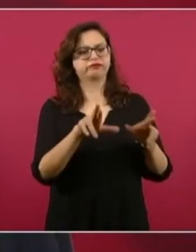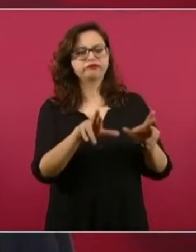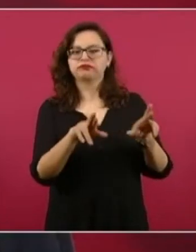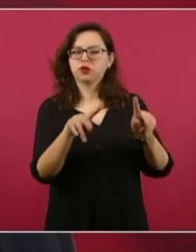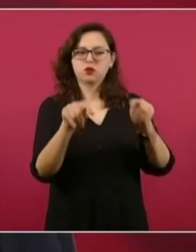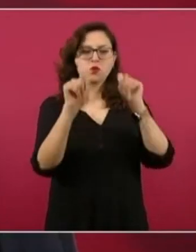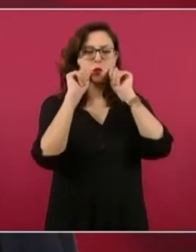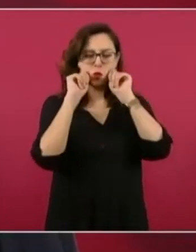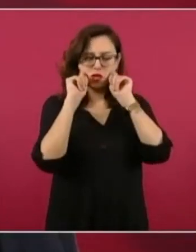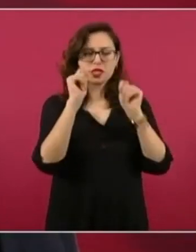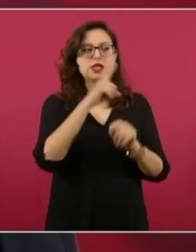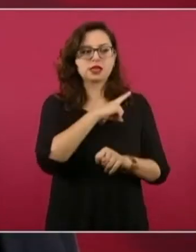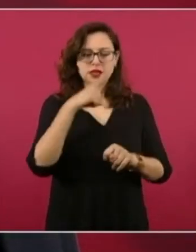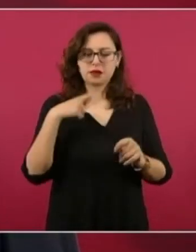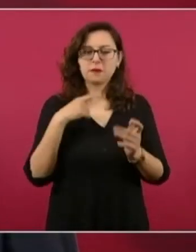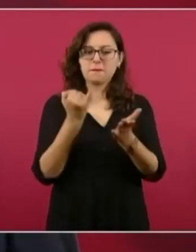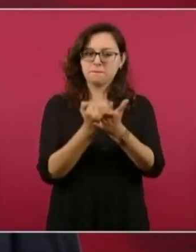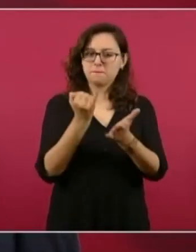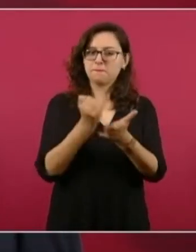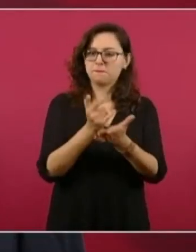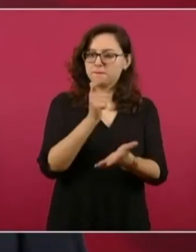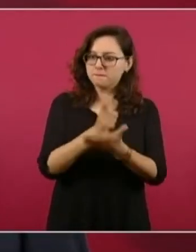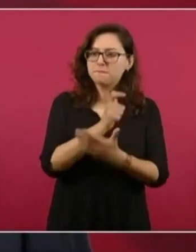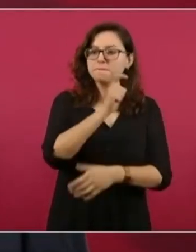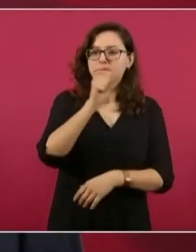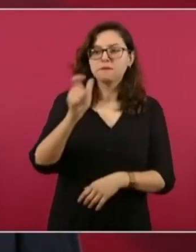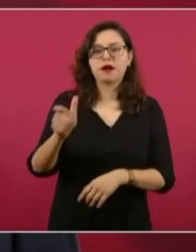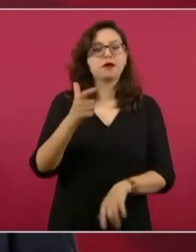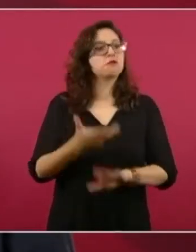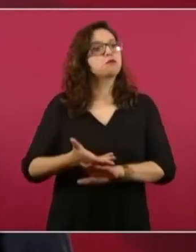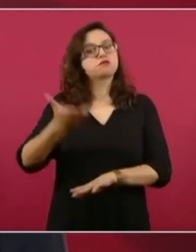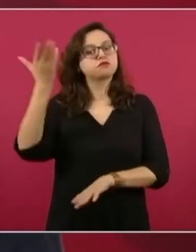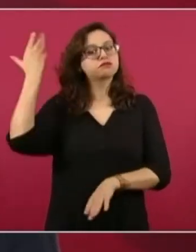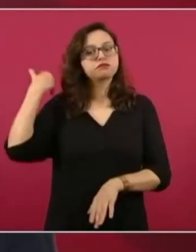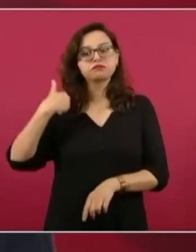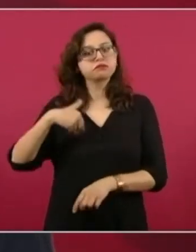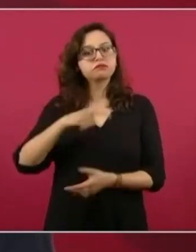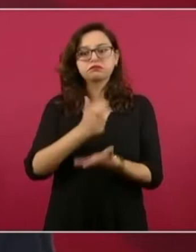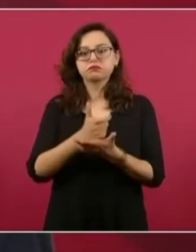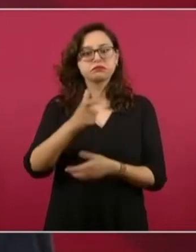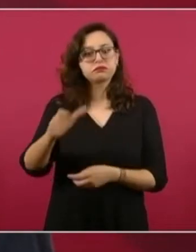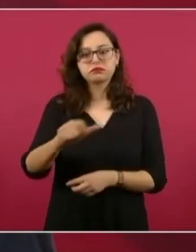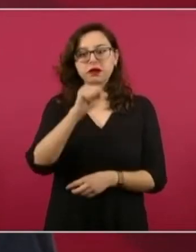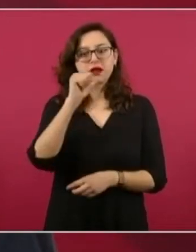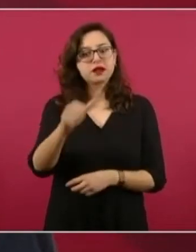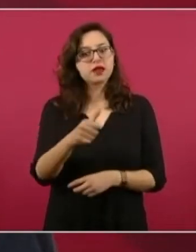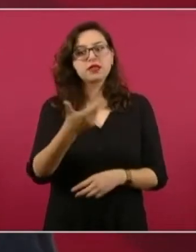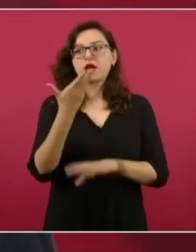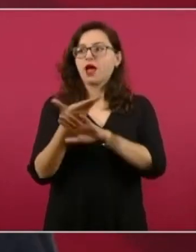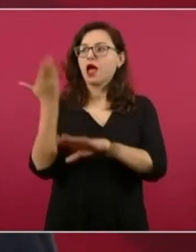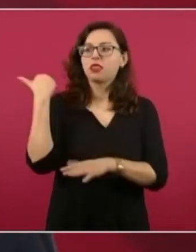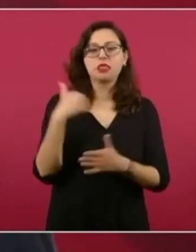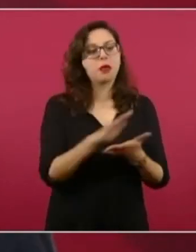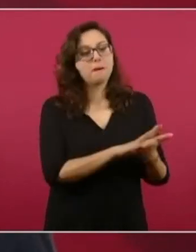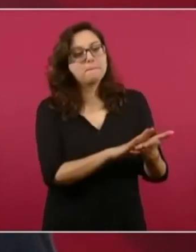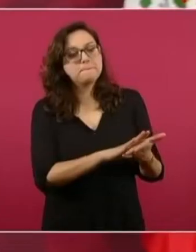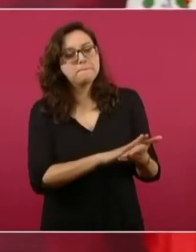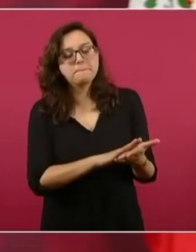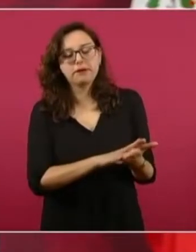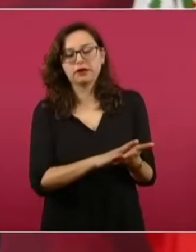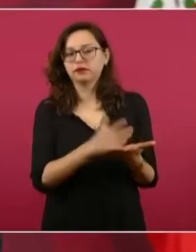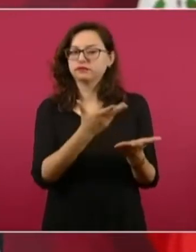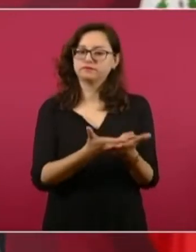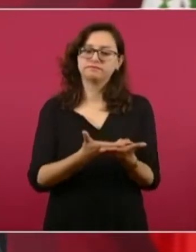que no pagaban impuestos, ya no hay condonación de